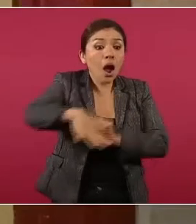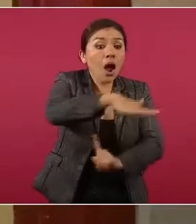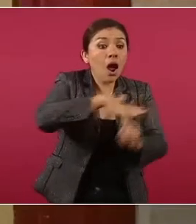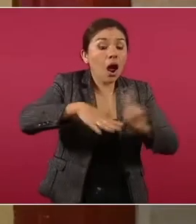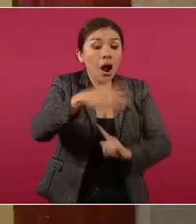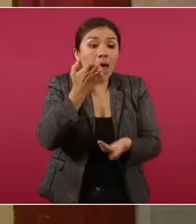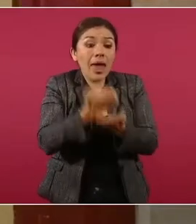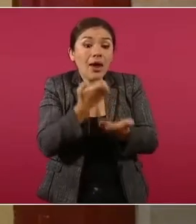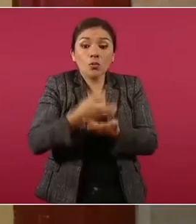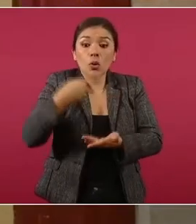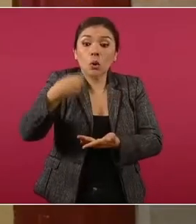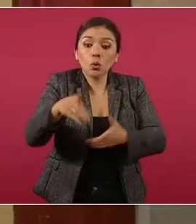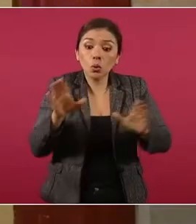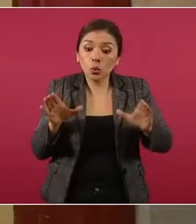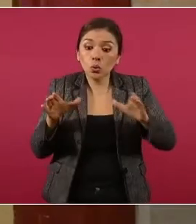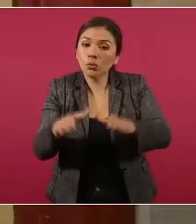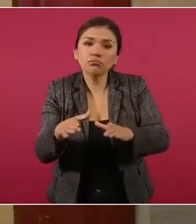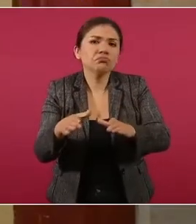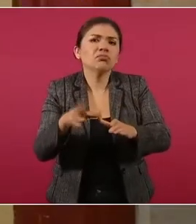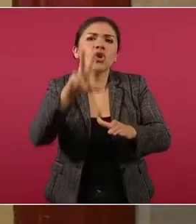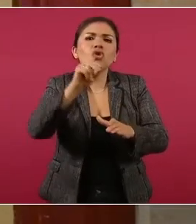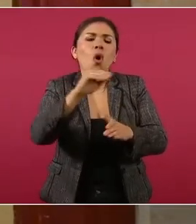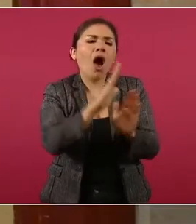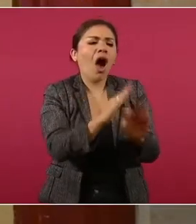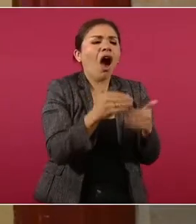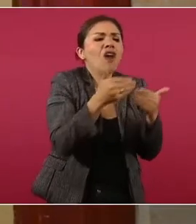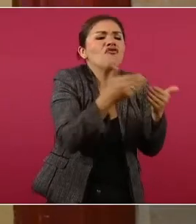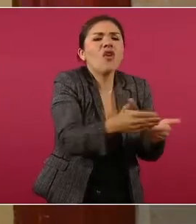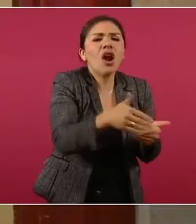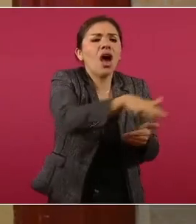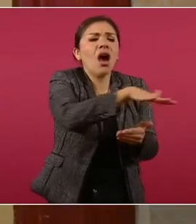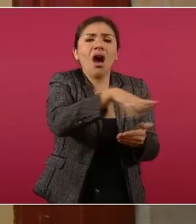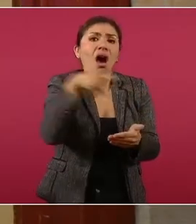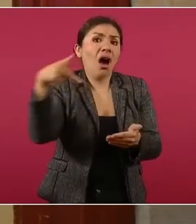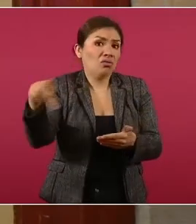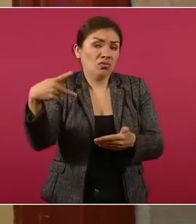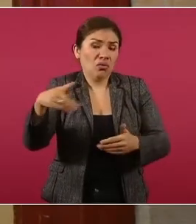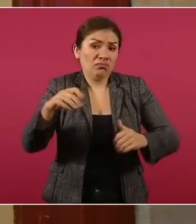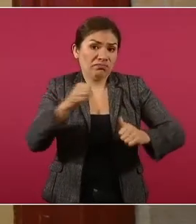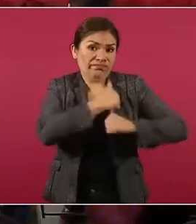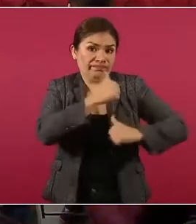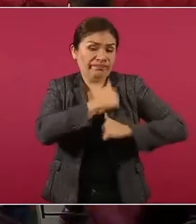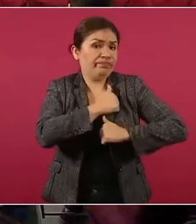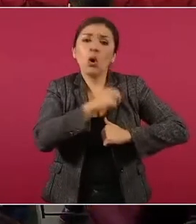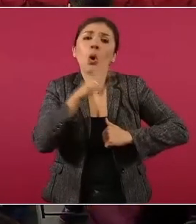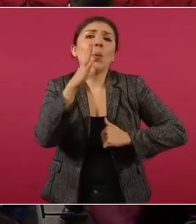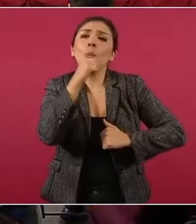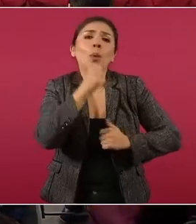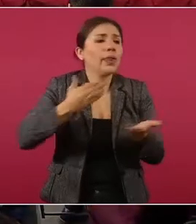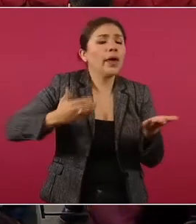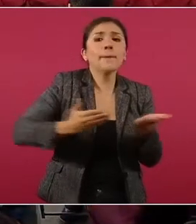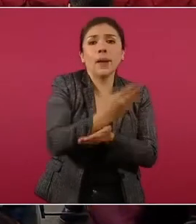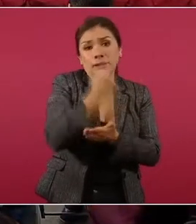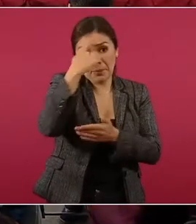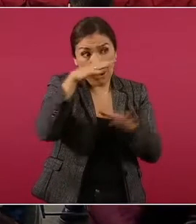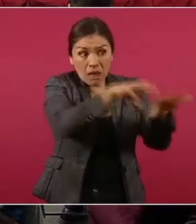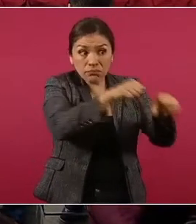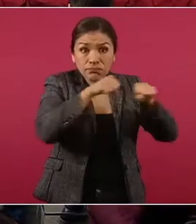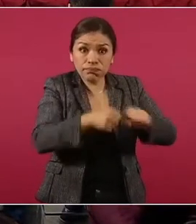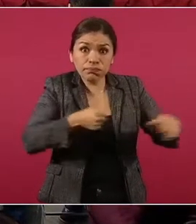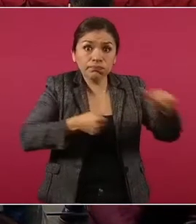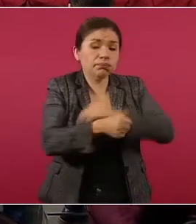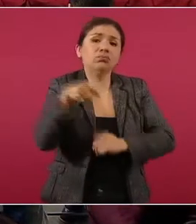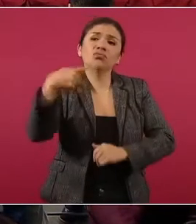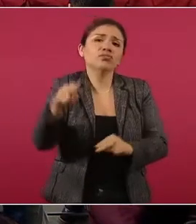exclusiva, en donde supuestamente la Armada de México, es decir, la Secretaría de la Marina, no cuenta con